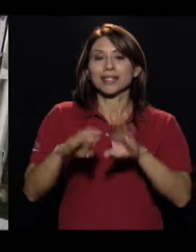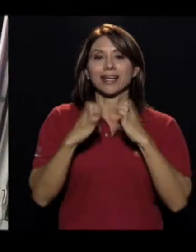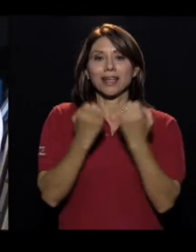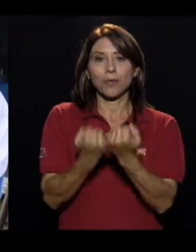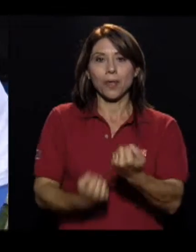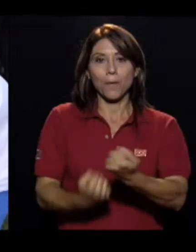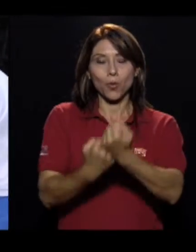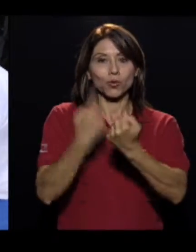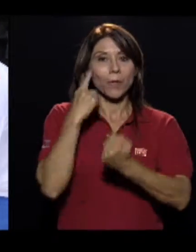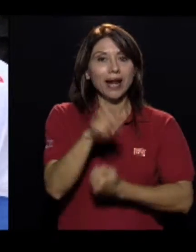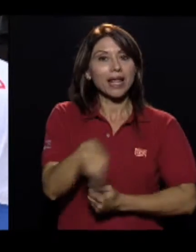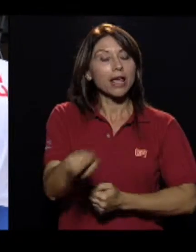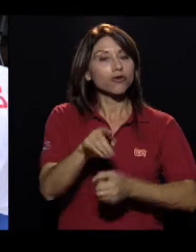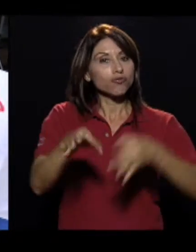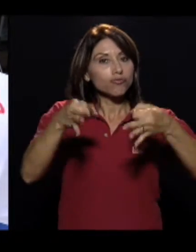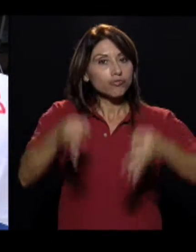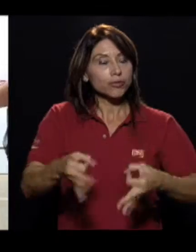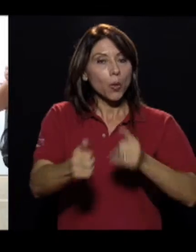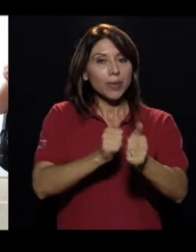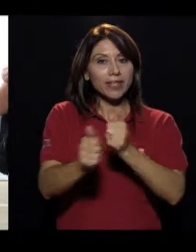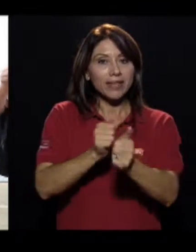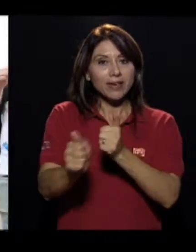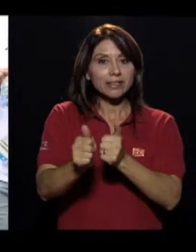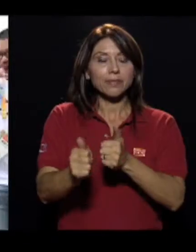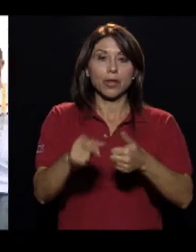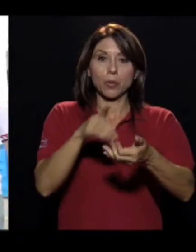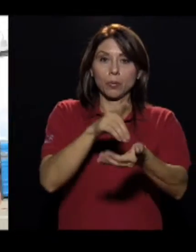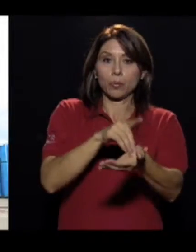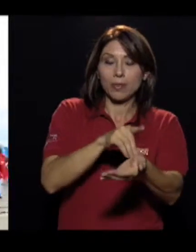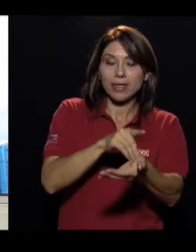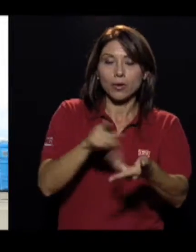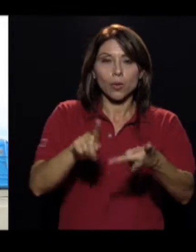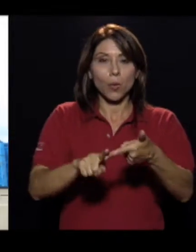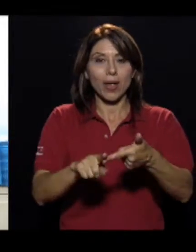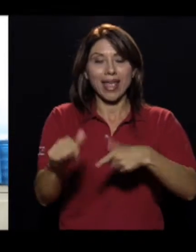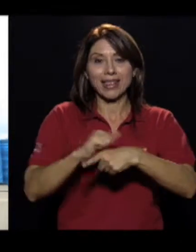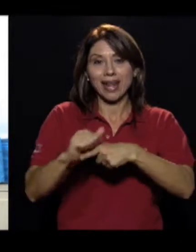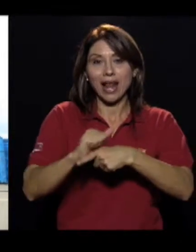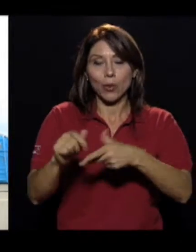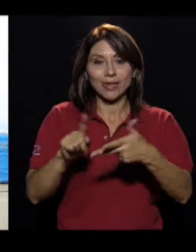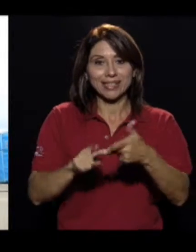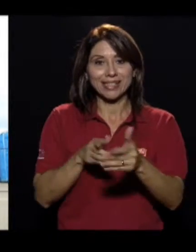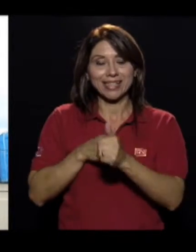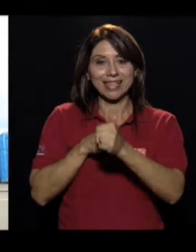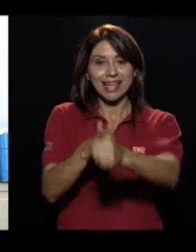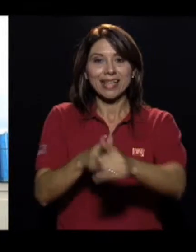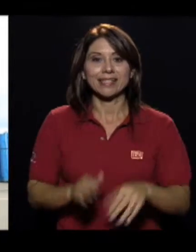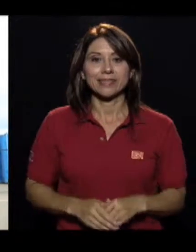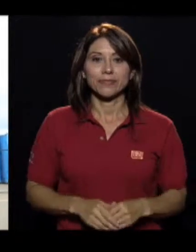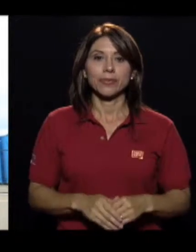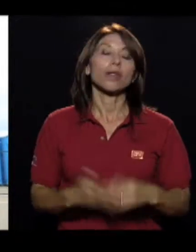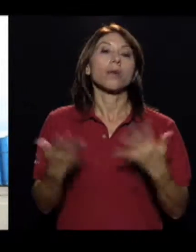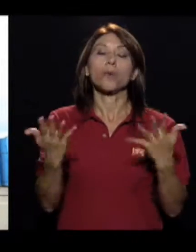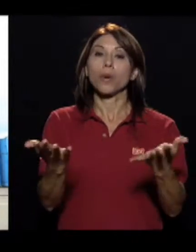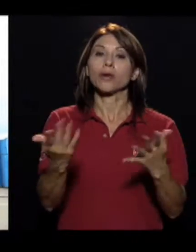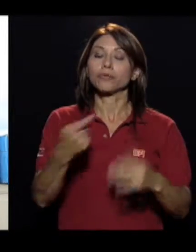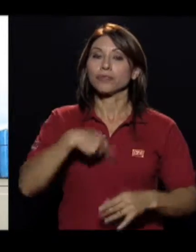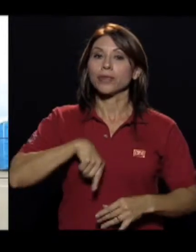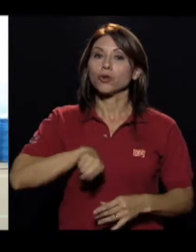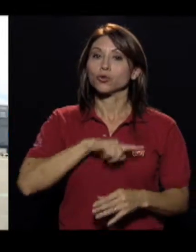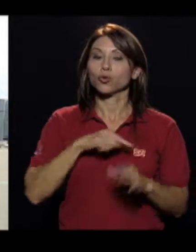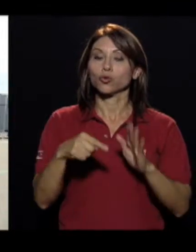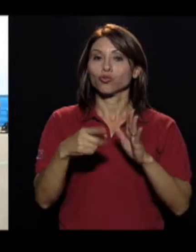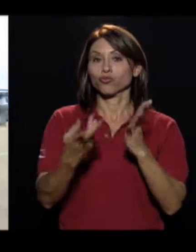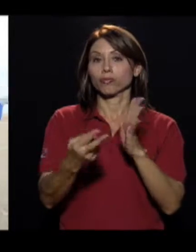de apoyo para garantizarles las mejores condiciones competitivas. Contaron con personal médico, entrenadores y guías. En